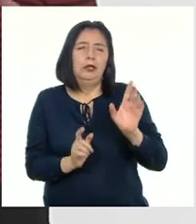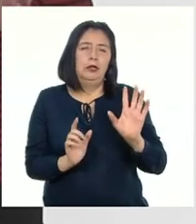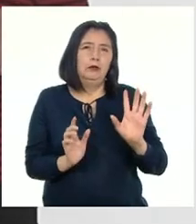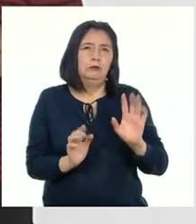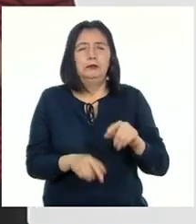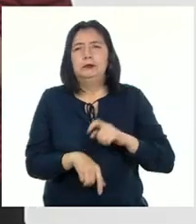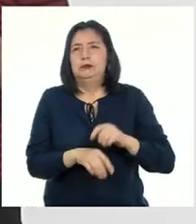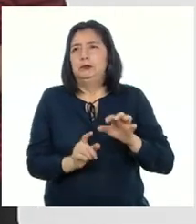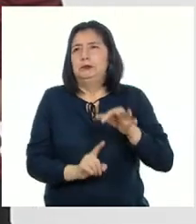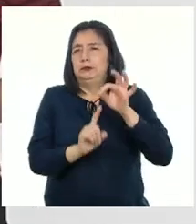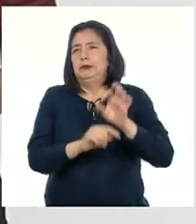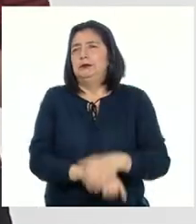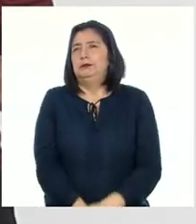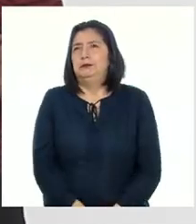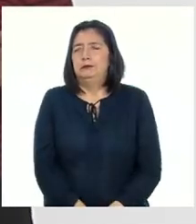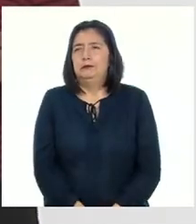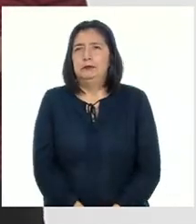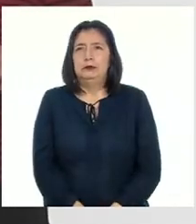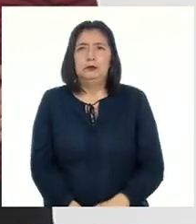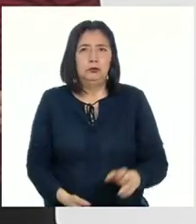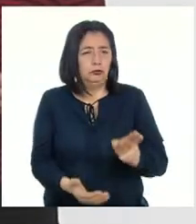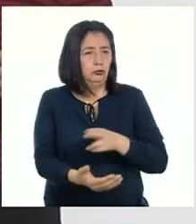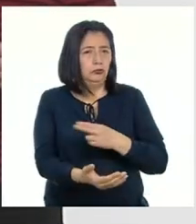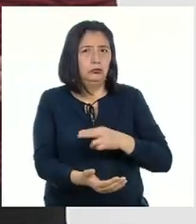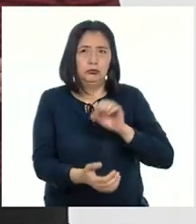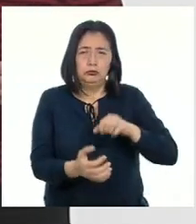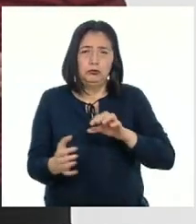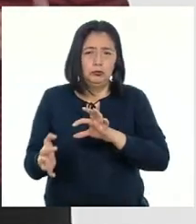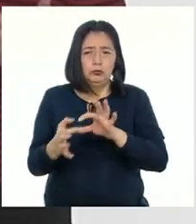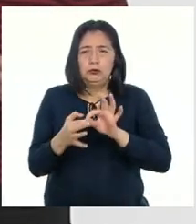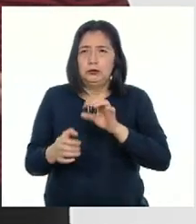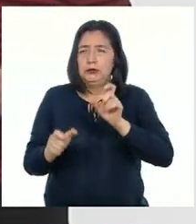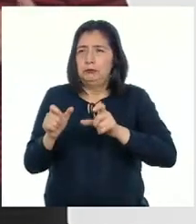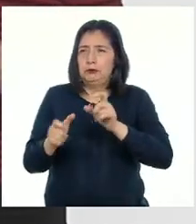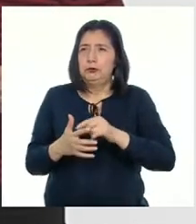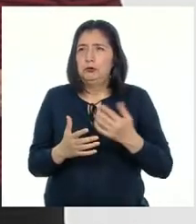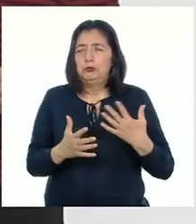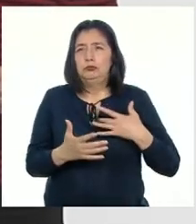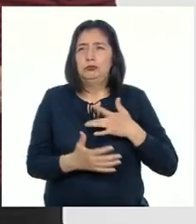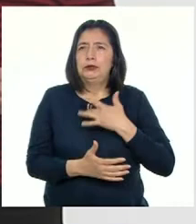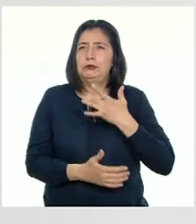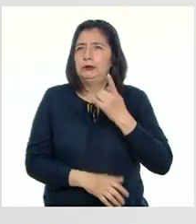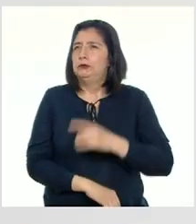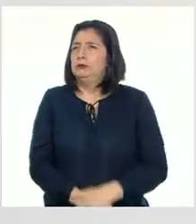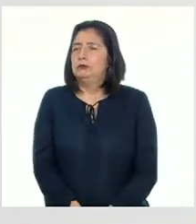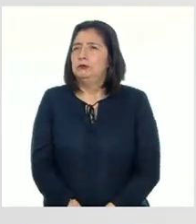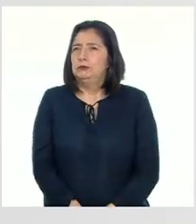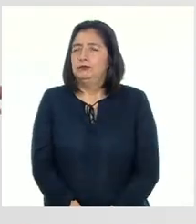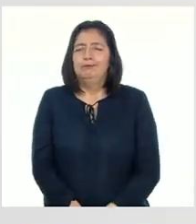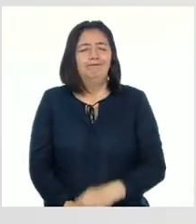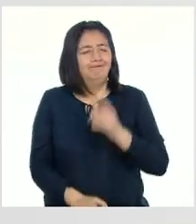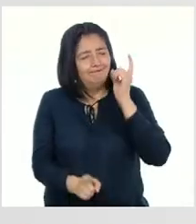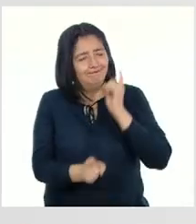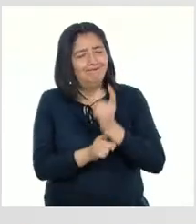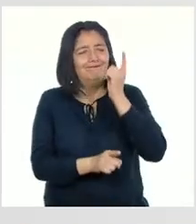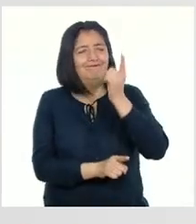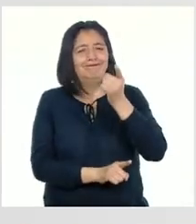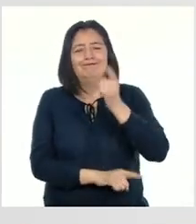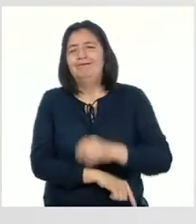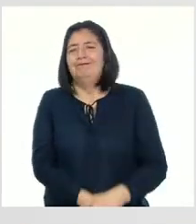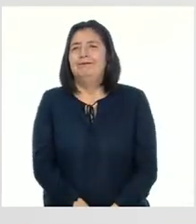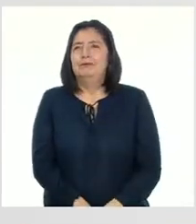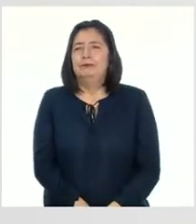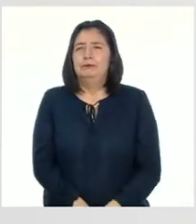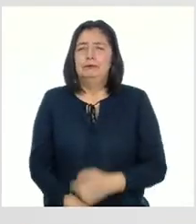a algún momento en especial Los himnos unen a las personas en un solo sentimiento ¡Correcto, Pati!